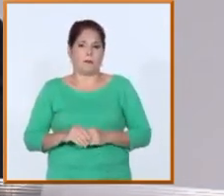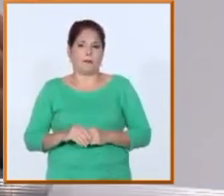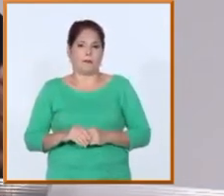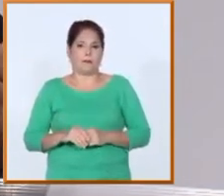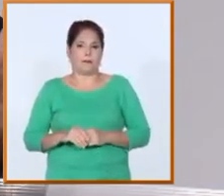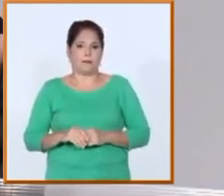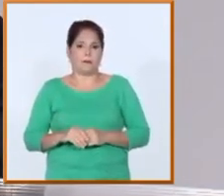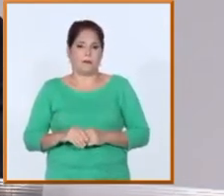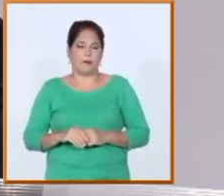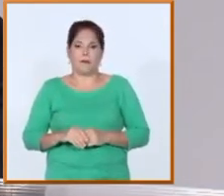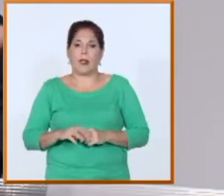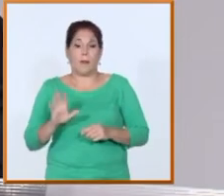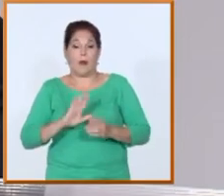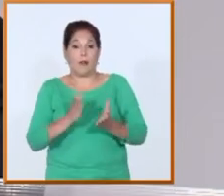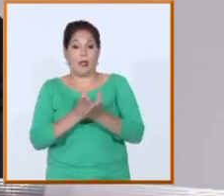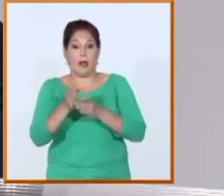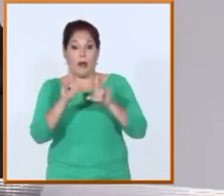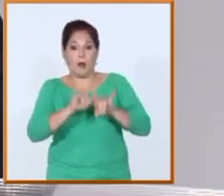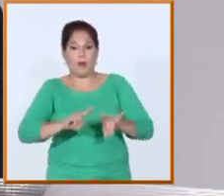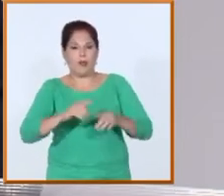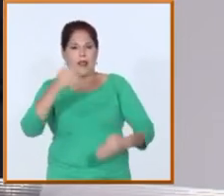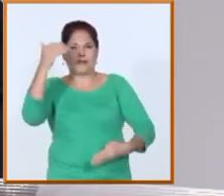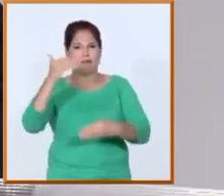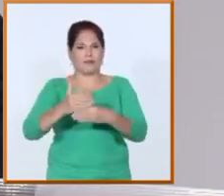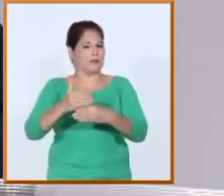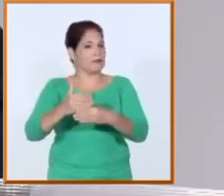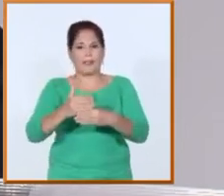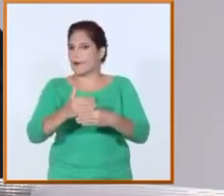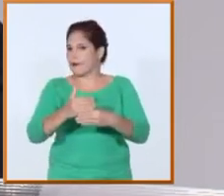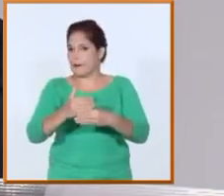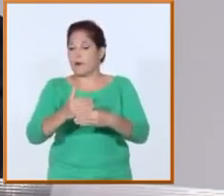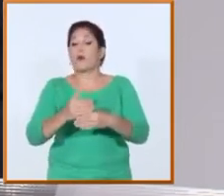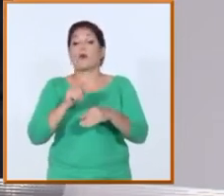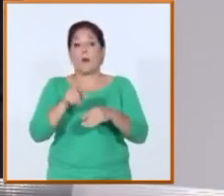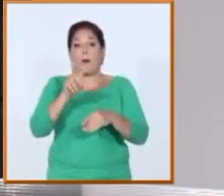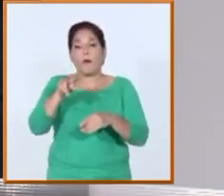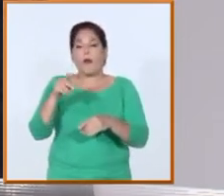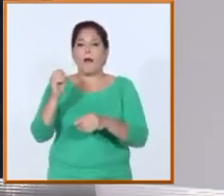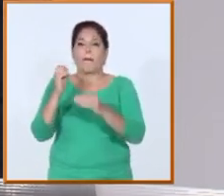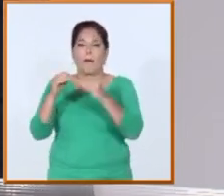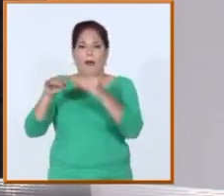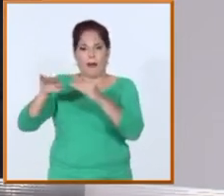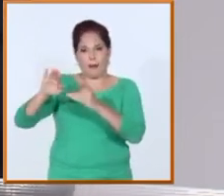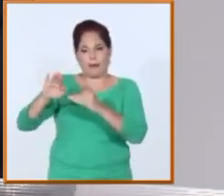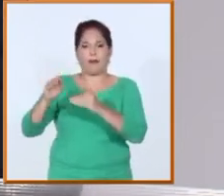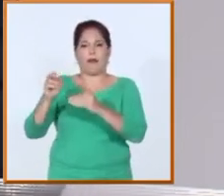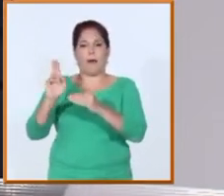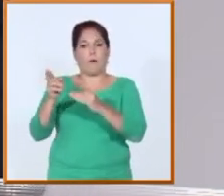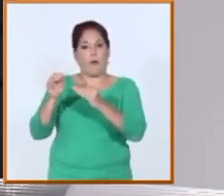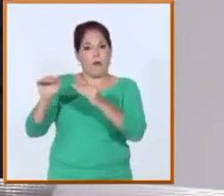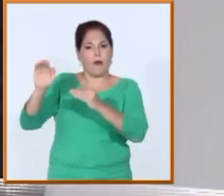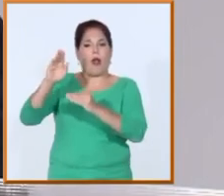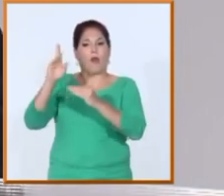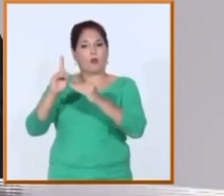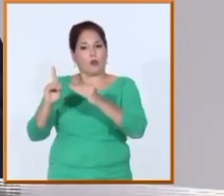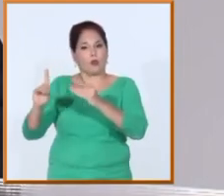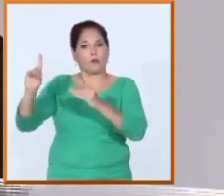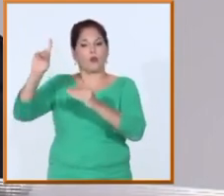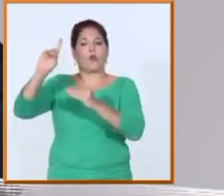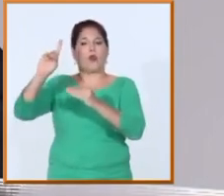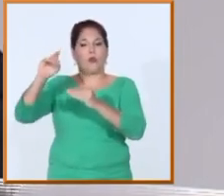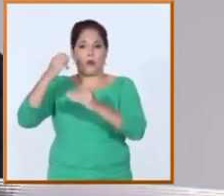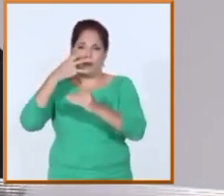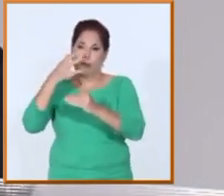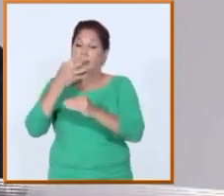tiempos en que la carrera universitaria era la meta ya pasaron. La carrera universitaria es meta en un momento de la vida